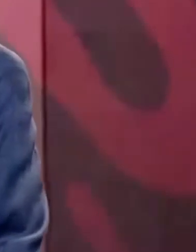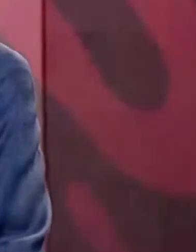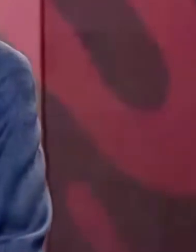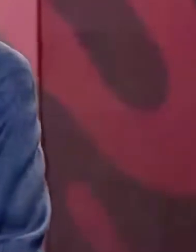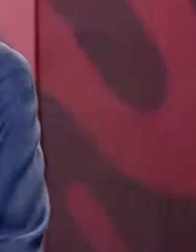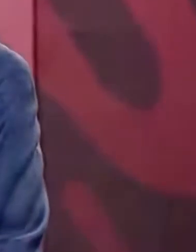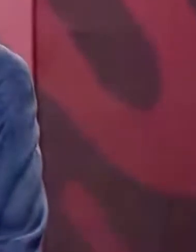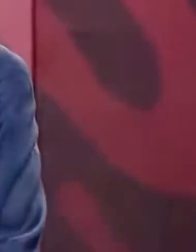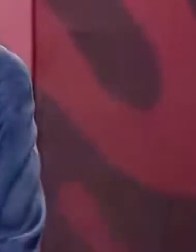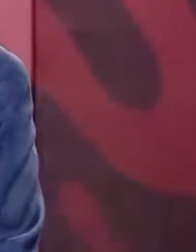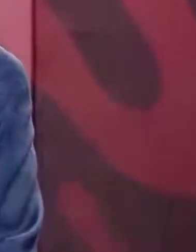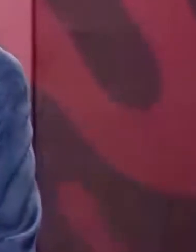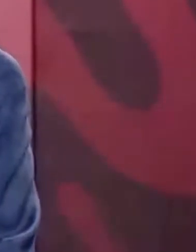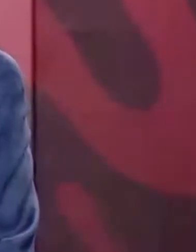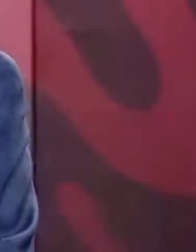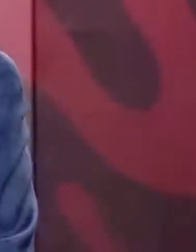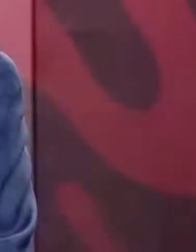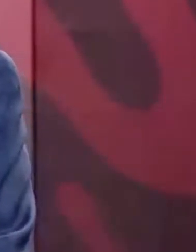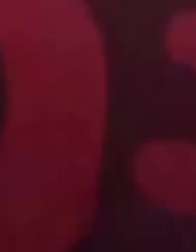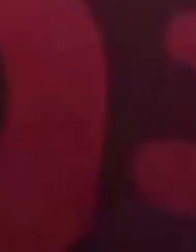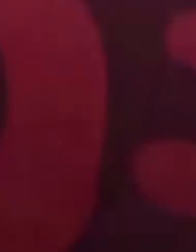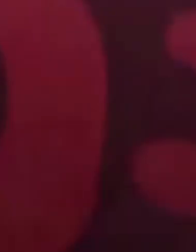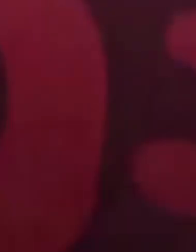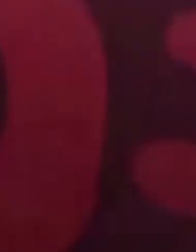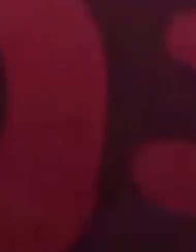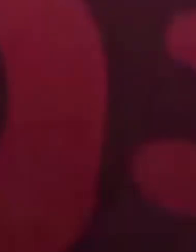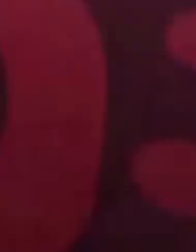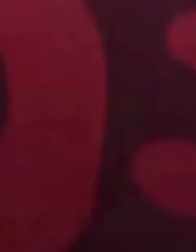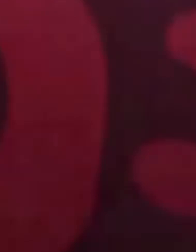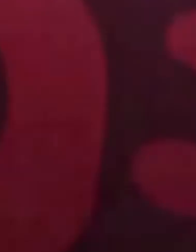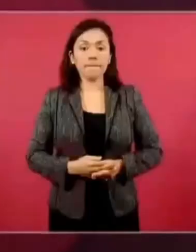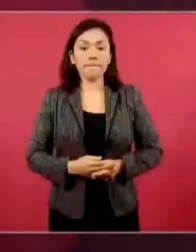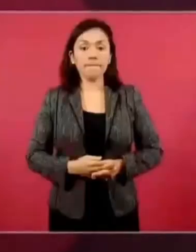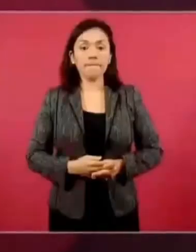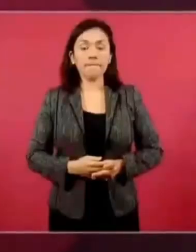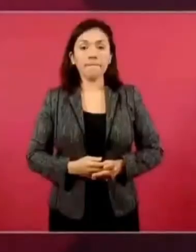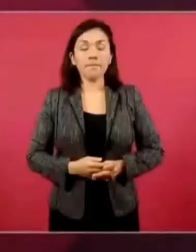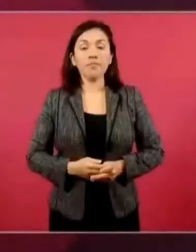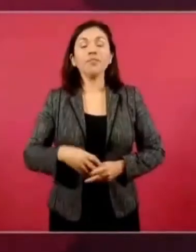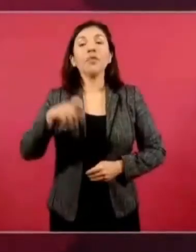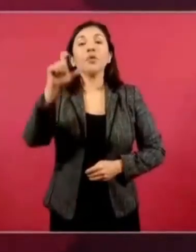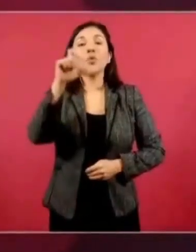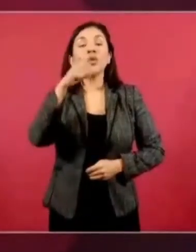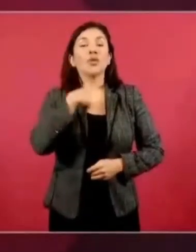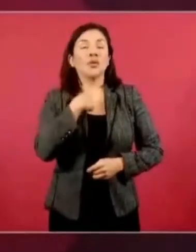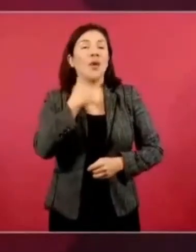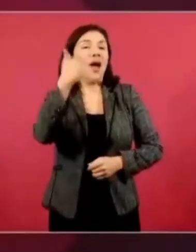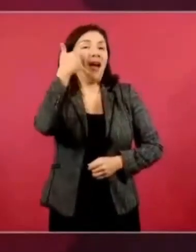Sanos y salvos, porque cuando hablé con el gobernador ayer,